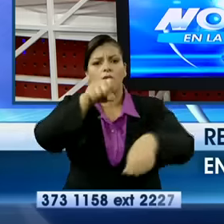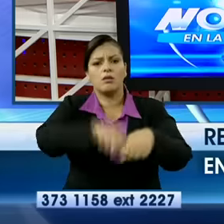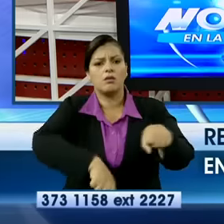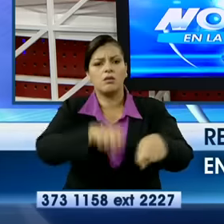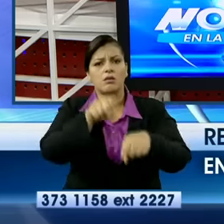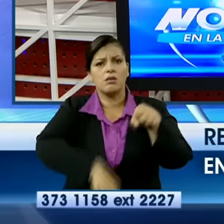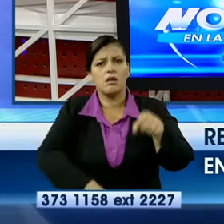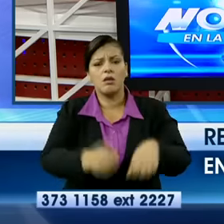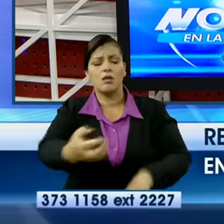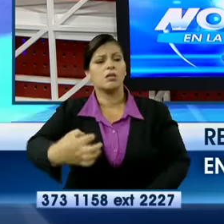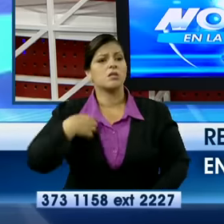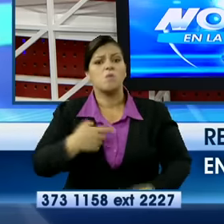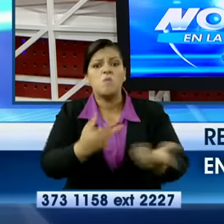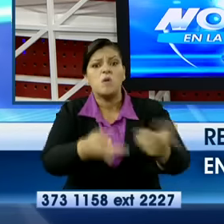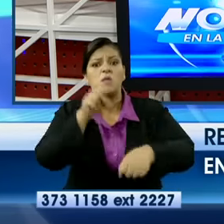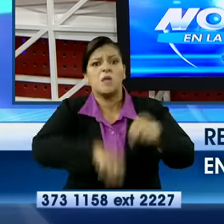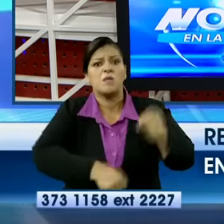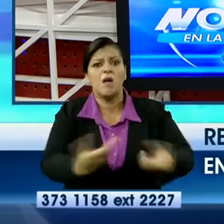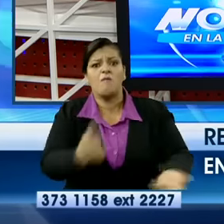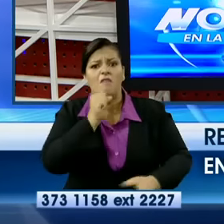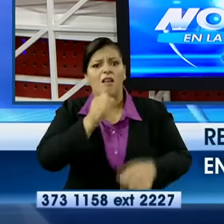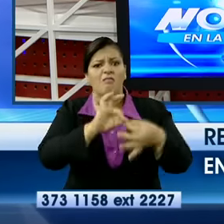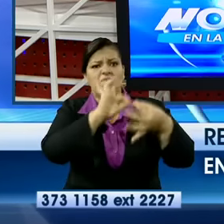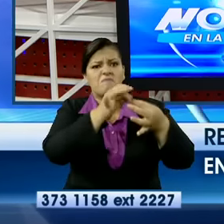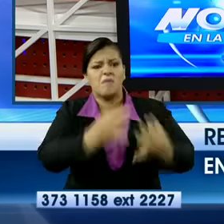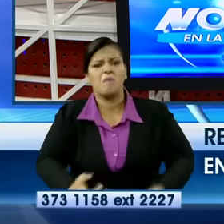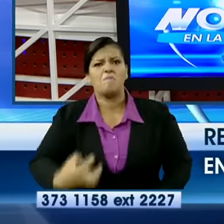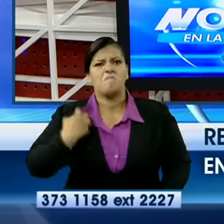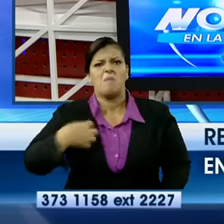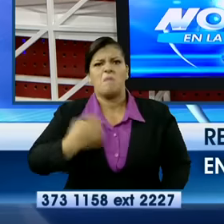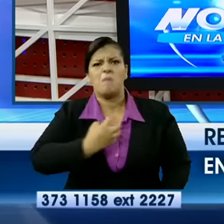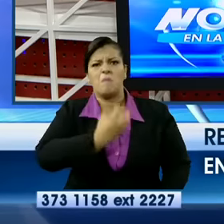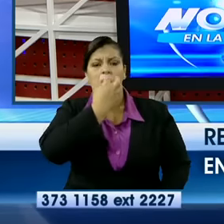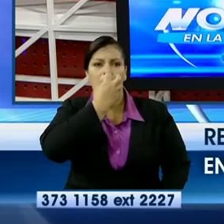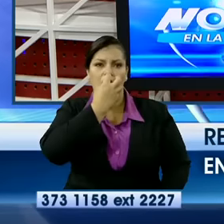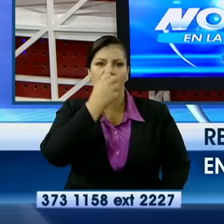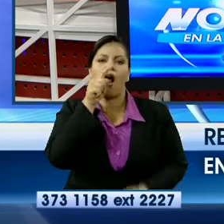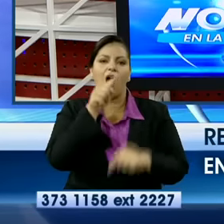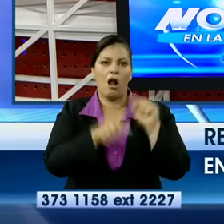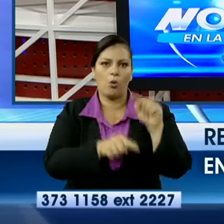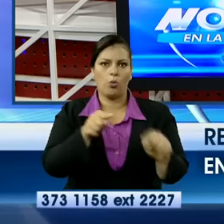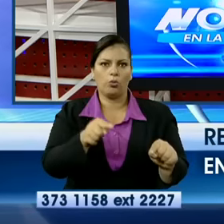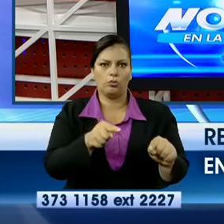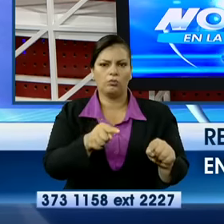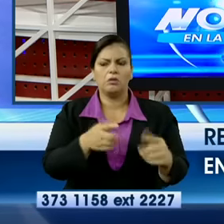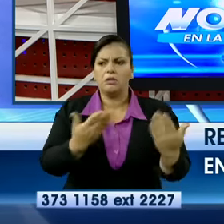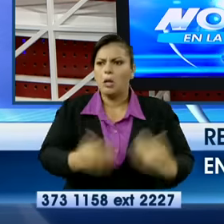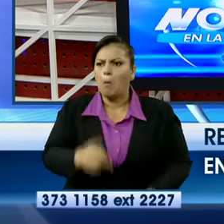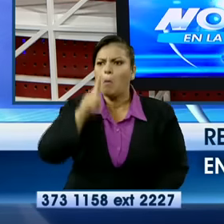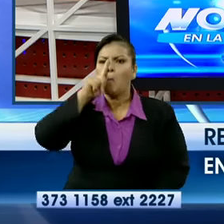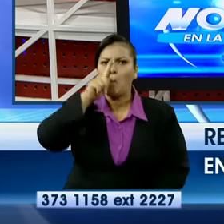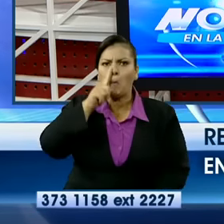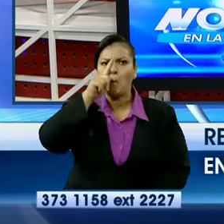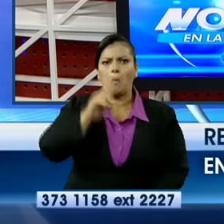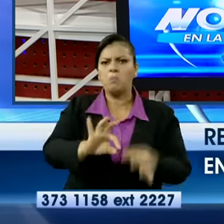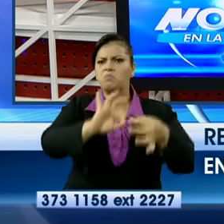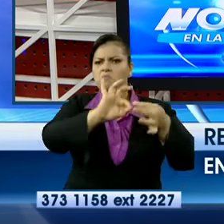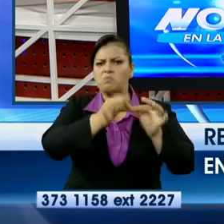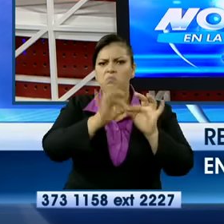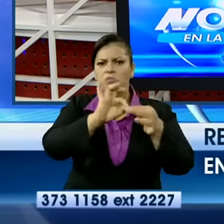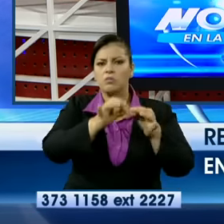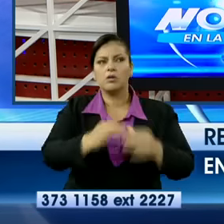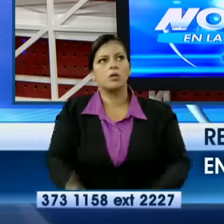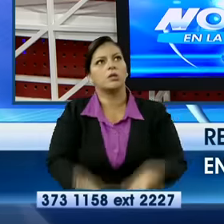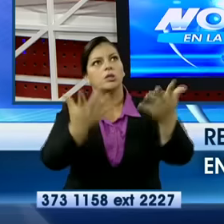Y cuando lo reparan, joroban y se quejan. ¿Qué de qué? Porque yo pasé por el lugar y están haciendo muy buen trabajo.